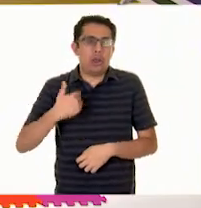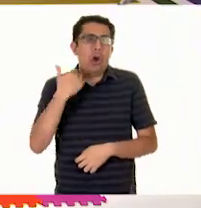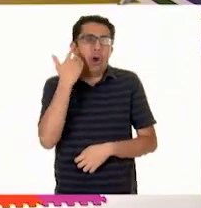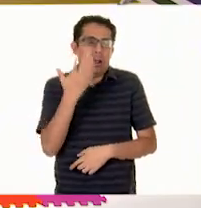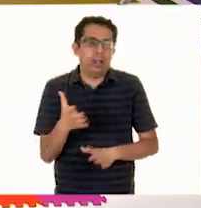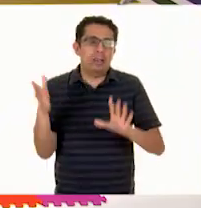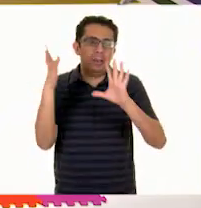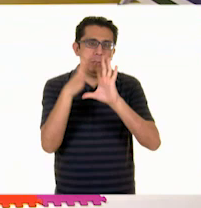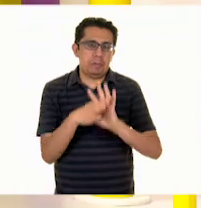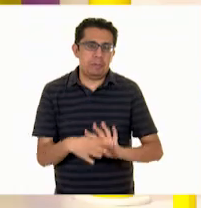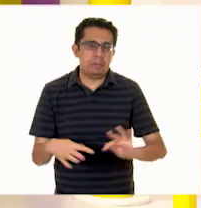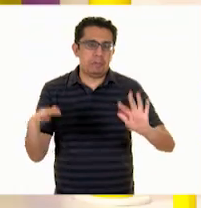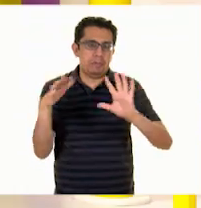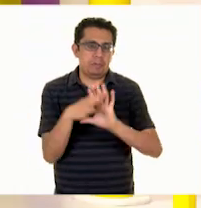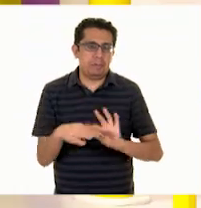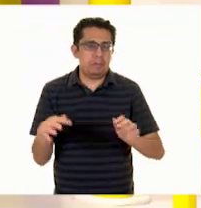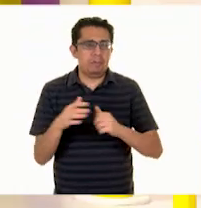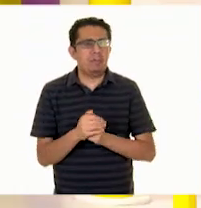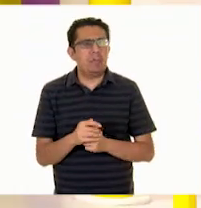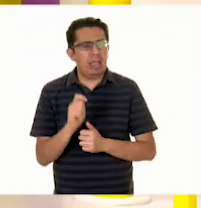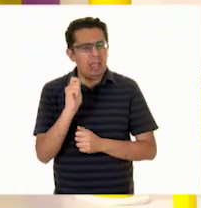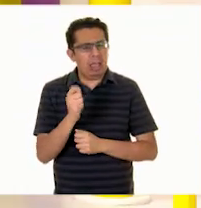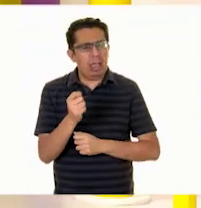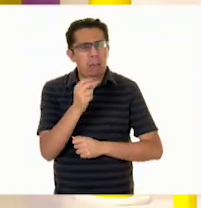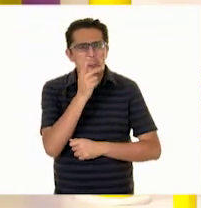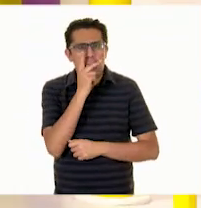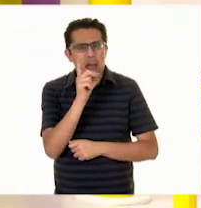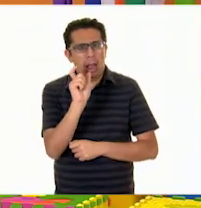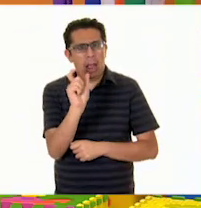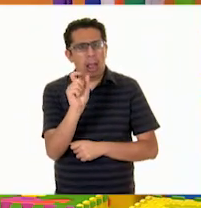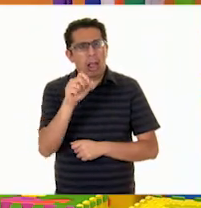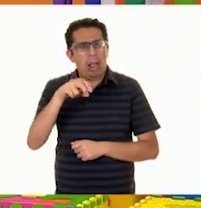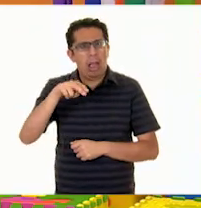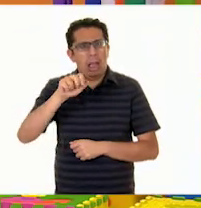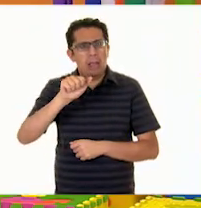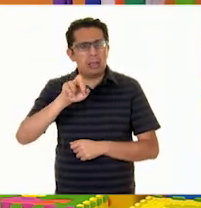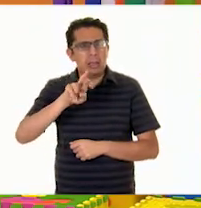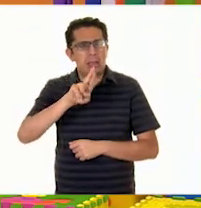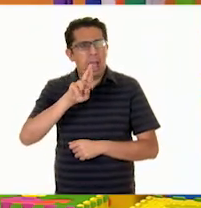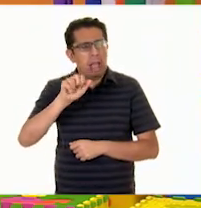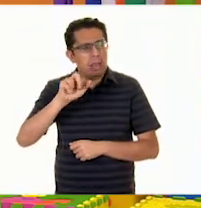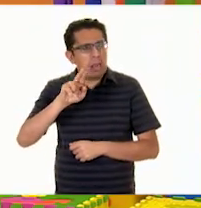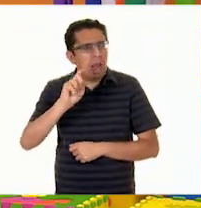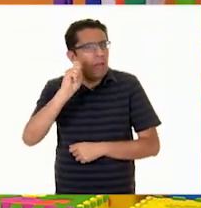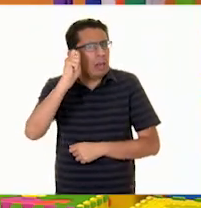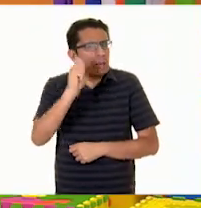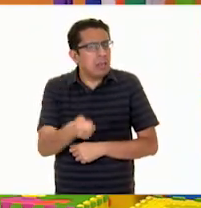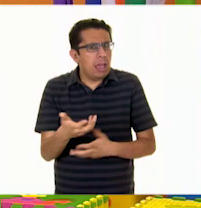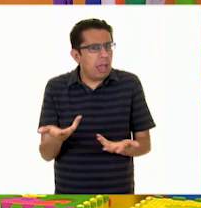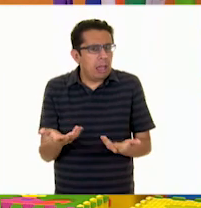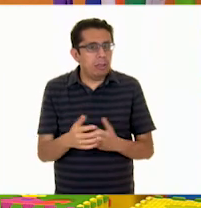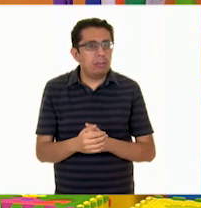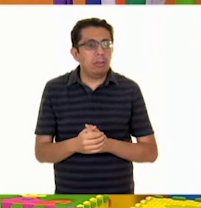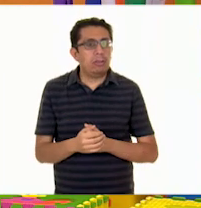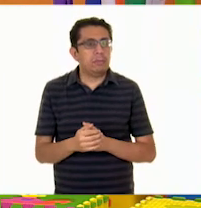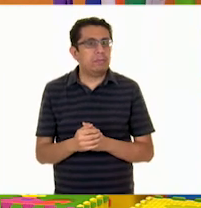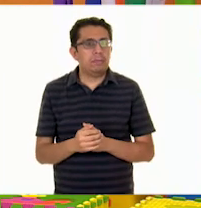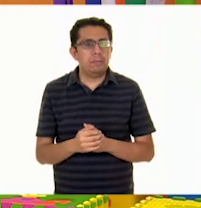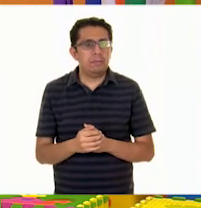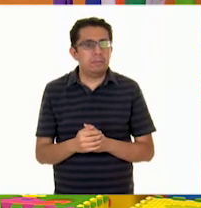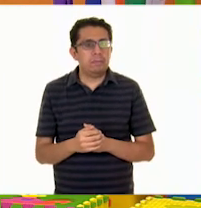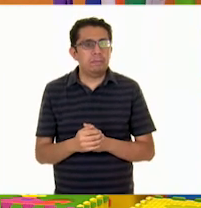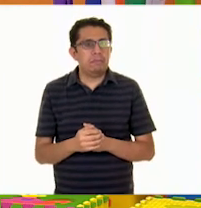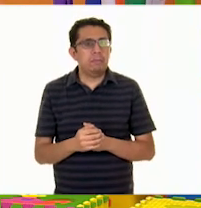¿Quisieras? ¿Narrar? ¿Narrar? ¿Qué es eso de narrar? ¿Narrar? Bueno, narrar consiste en contar